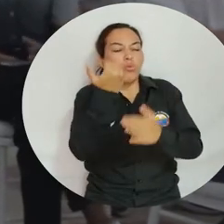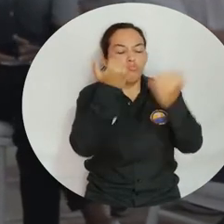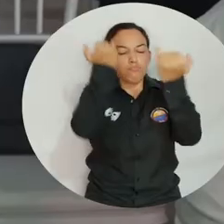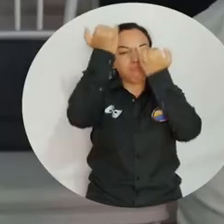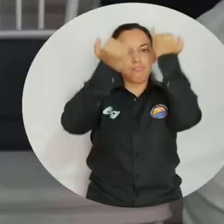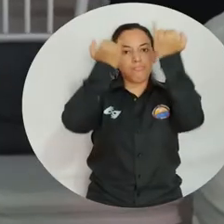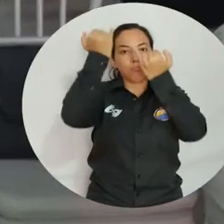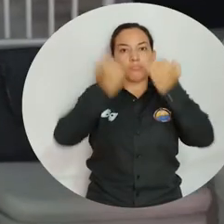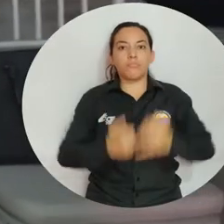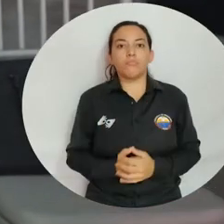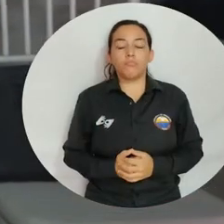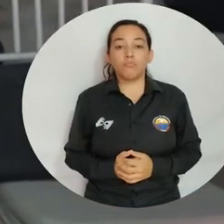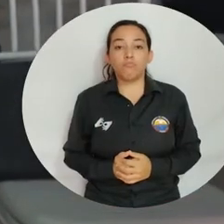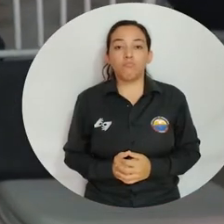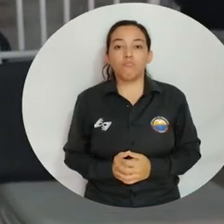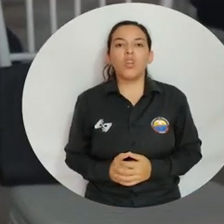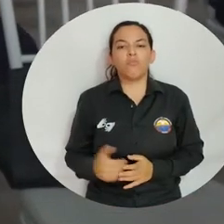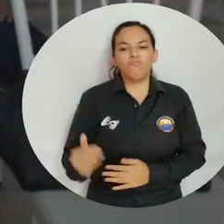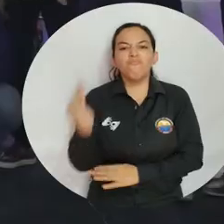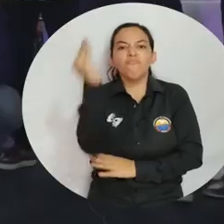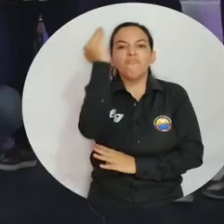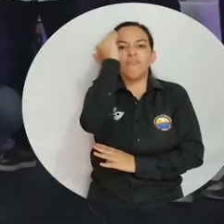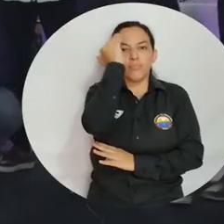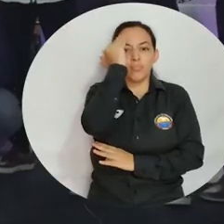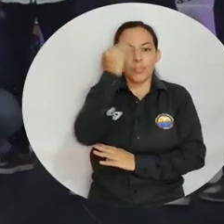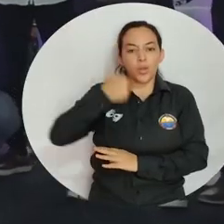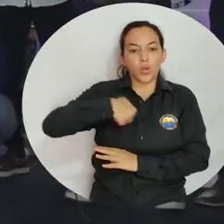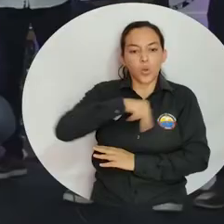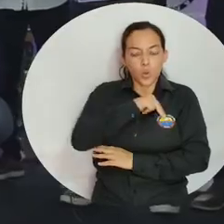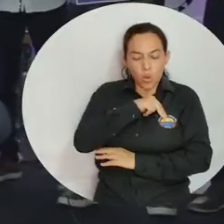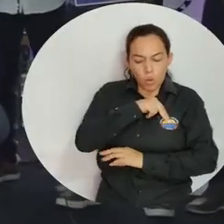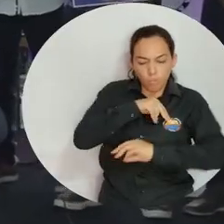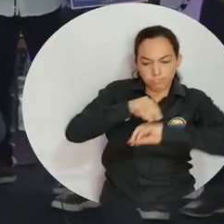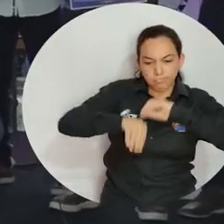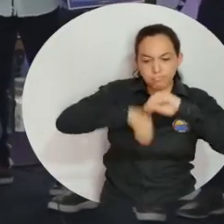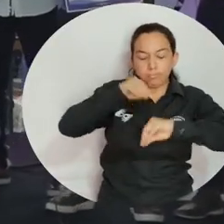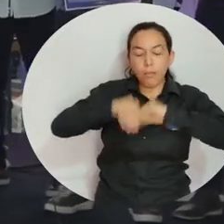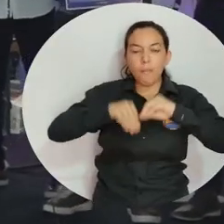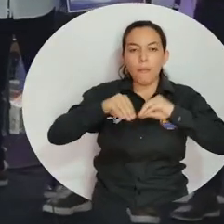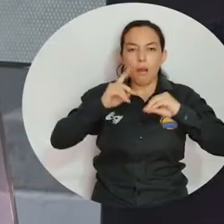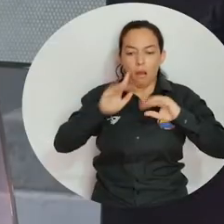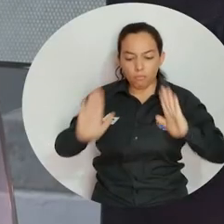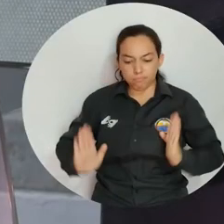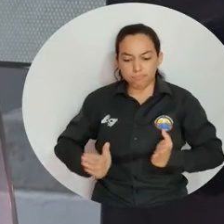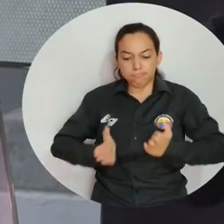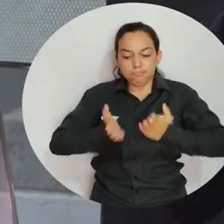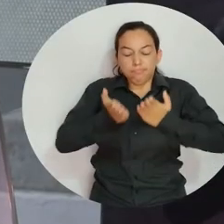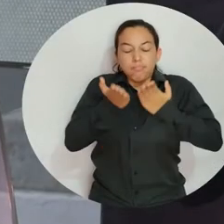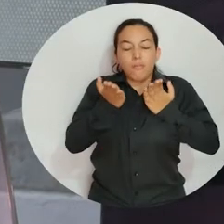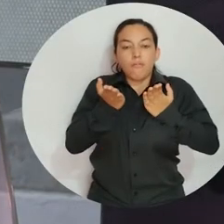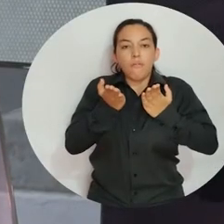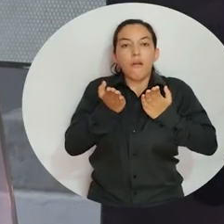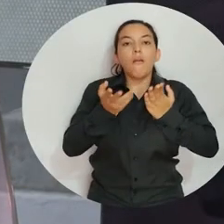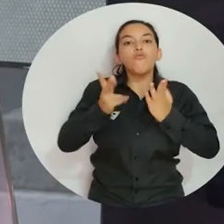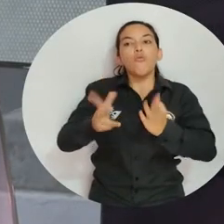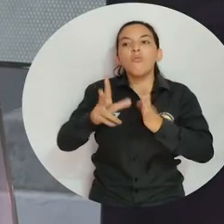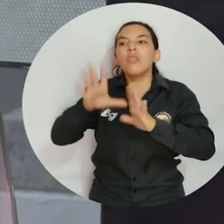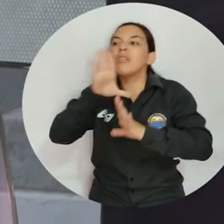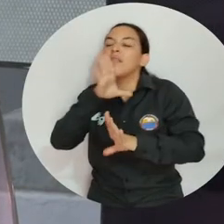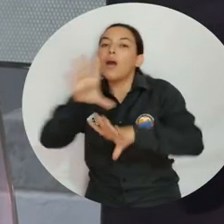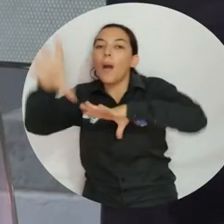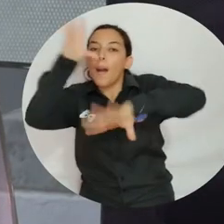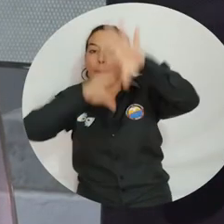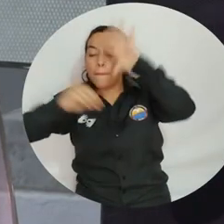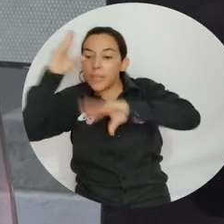para innovar conjuntamente. Hacer que lo que hacemos tenga sentido para mejorar la vida de quienes aprenden, pero